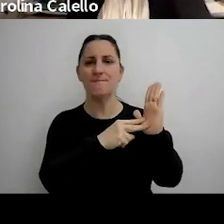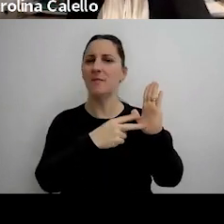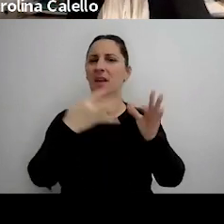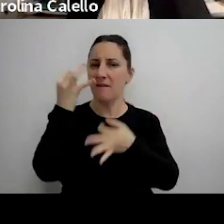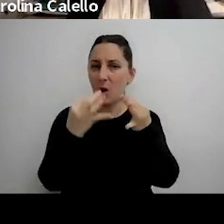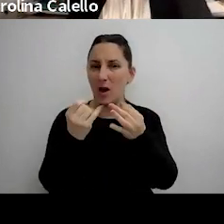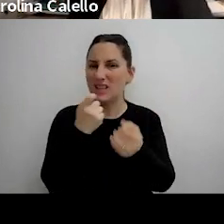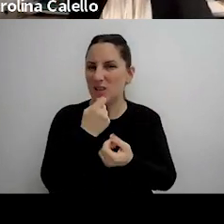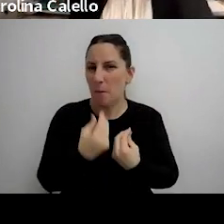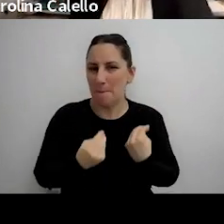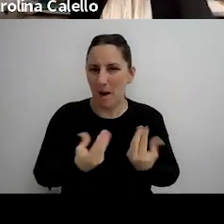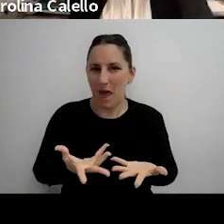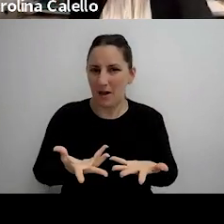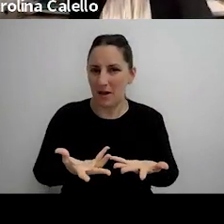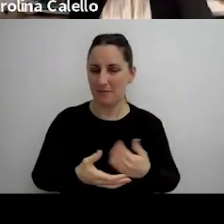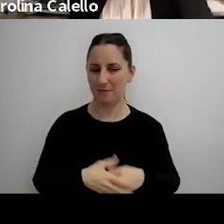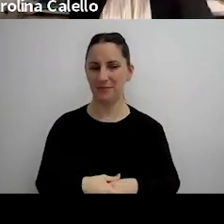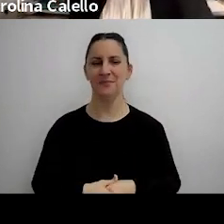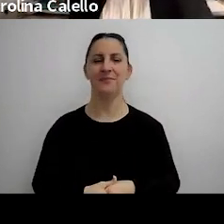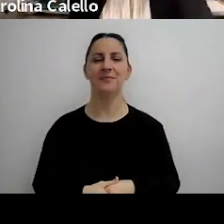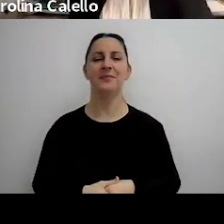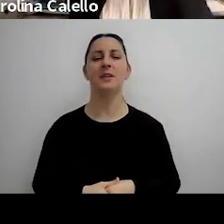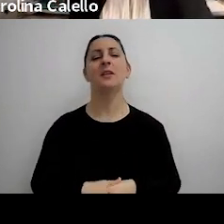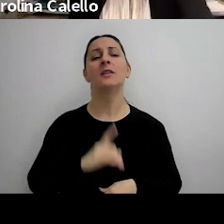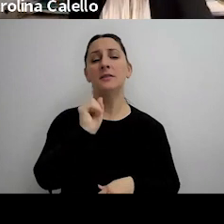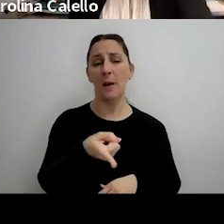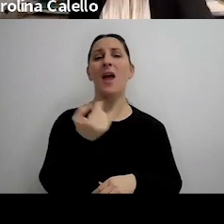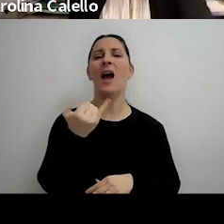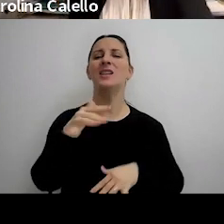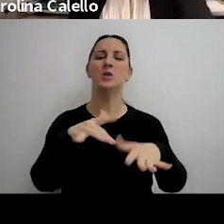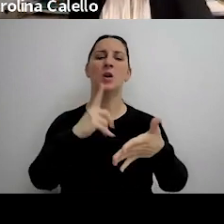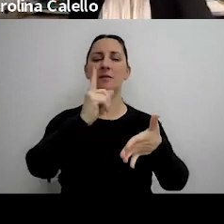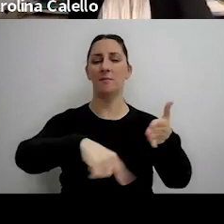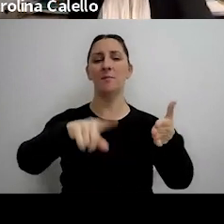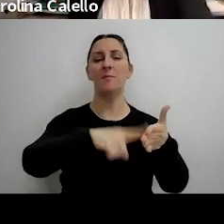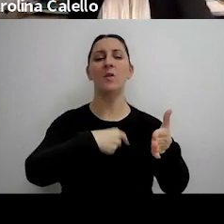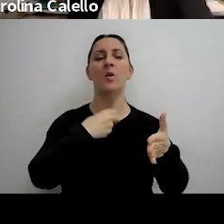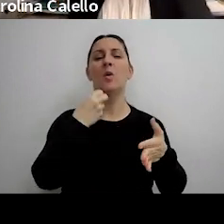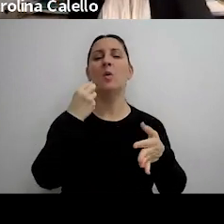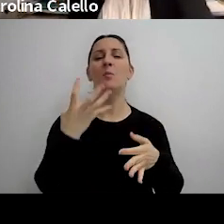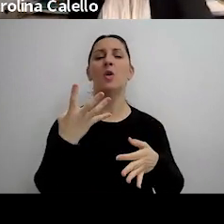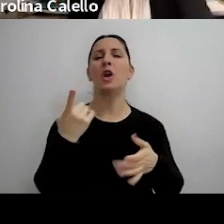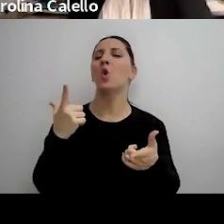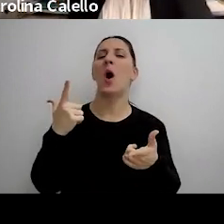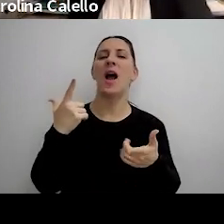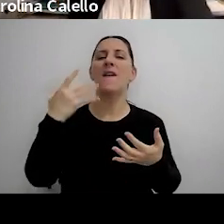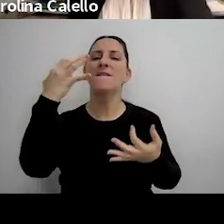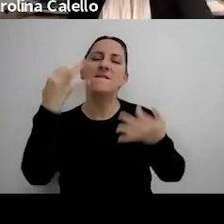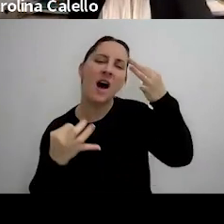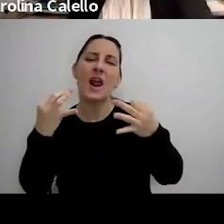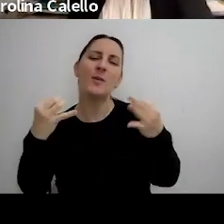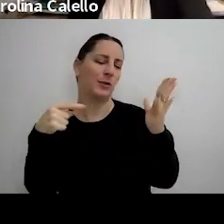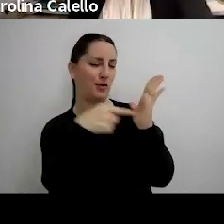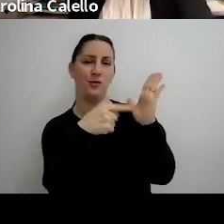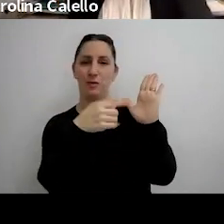sentido haber producido toda esa prueba también hay casos de nulidades por falta de valoración de esa prueba